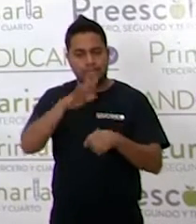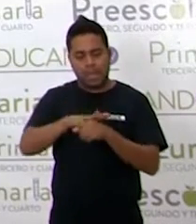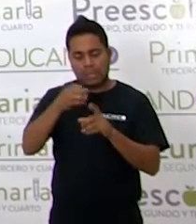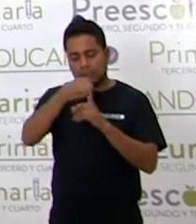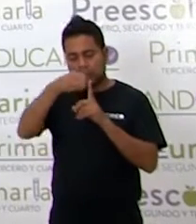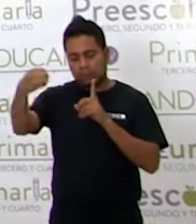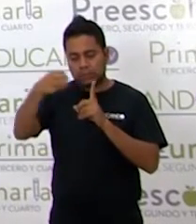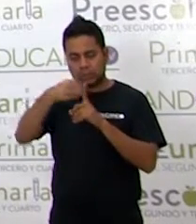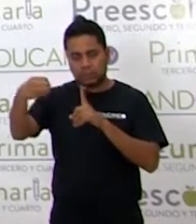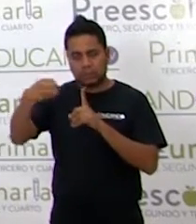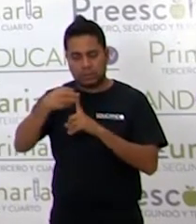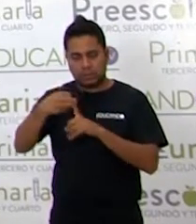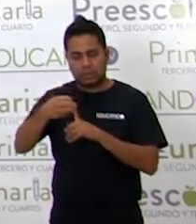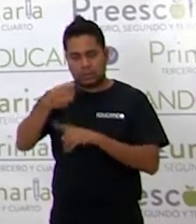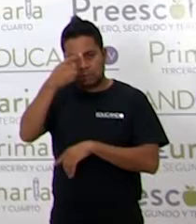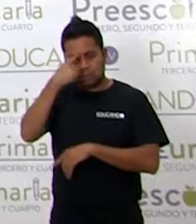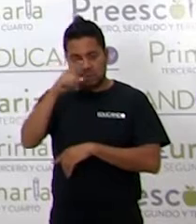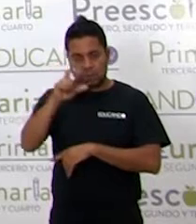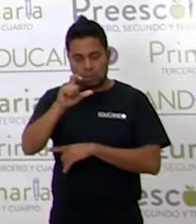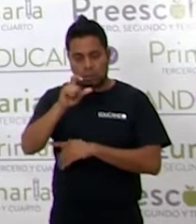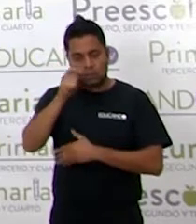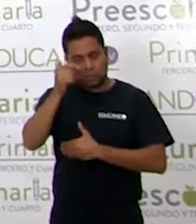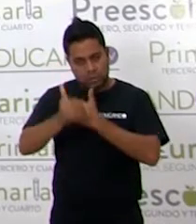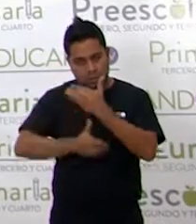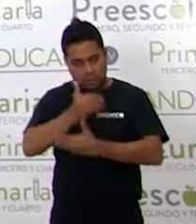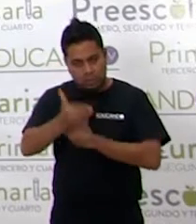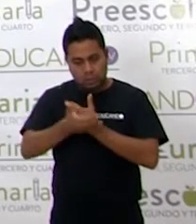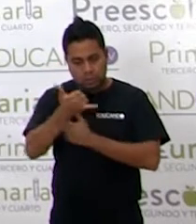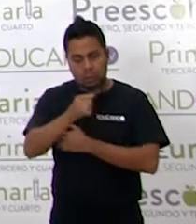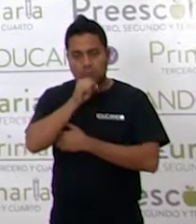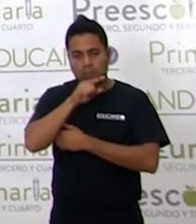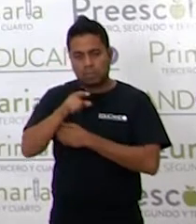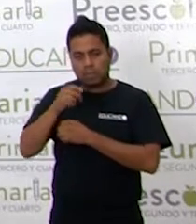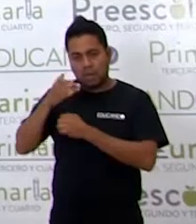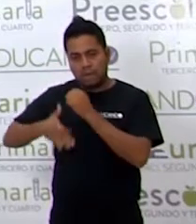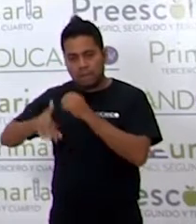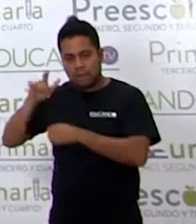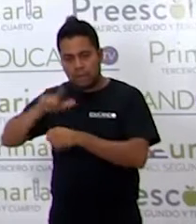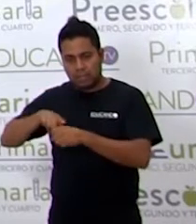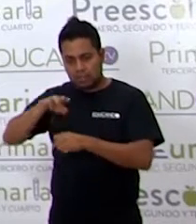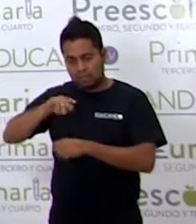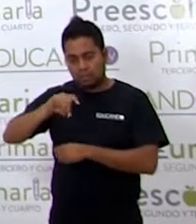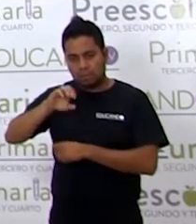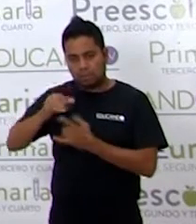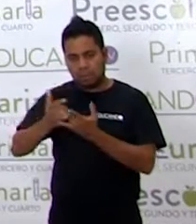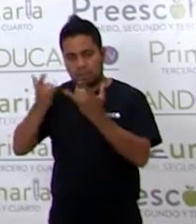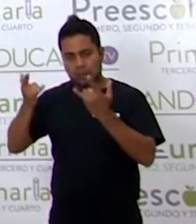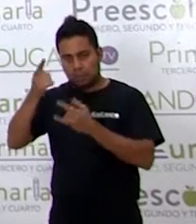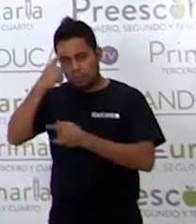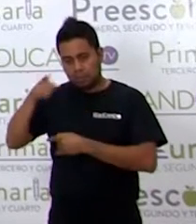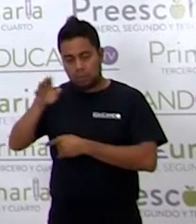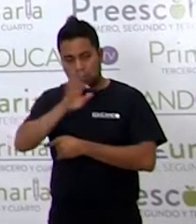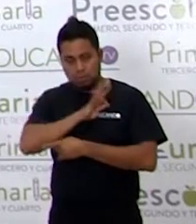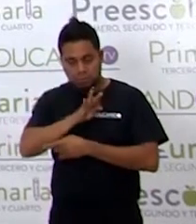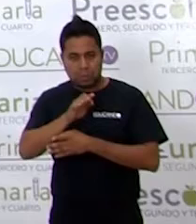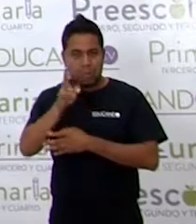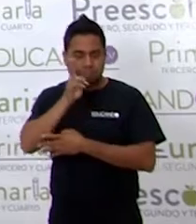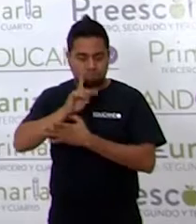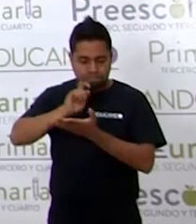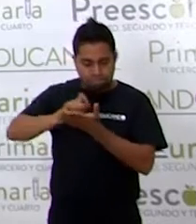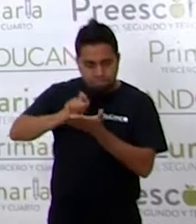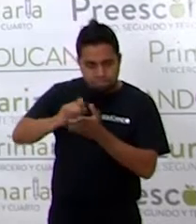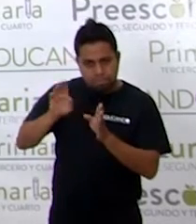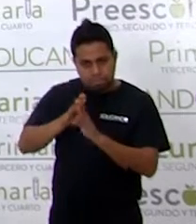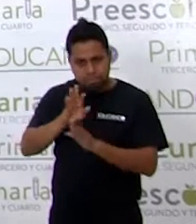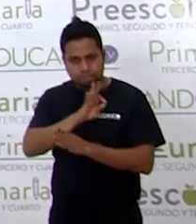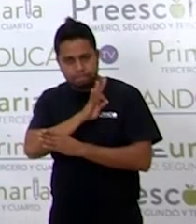Oraciones De El Desarrollo Y El final Del mito Para que Practiques Como lo Podrías